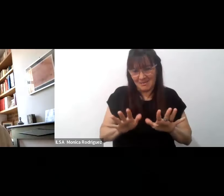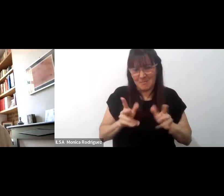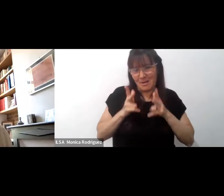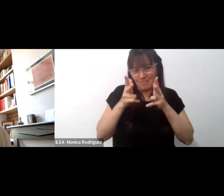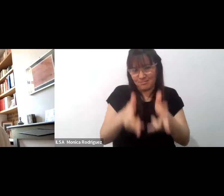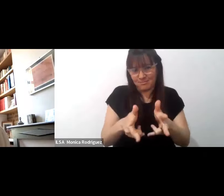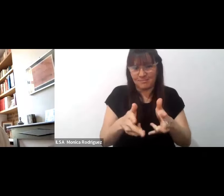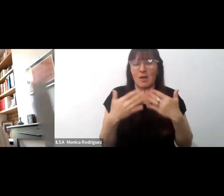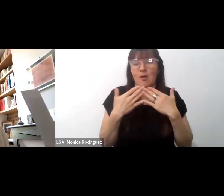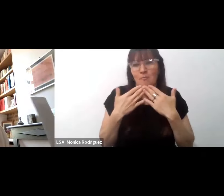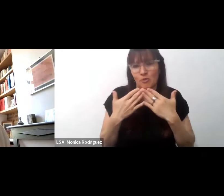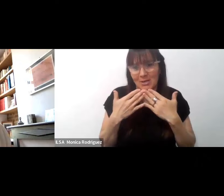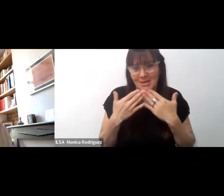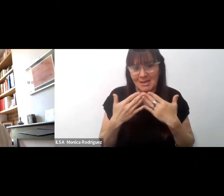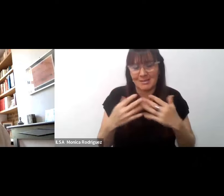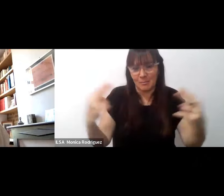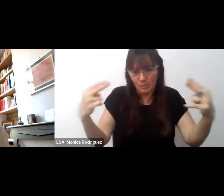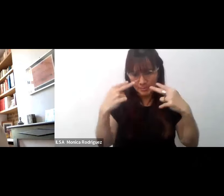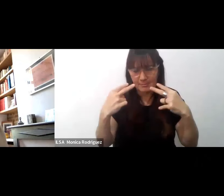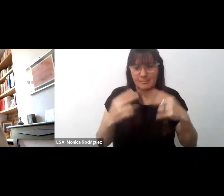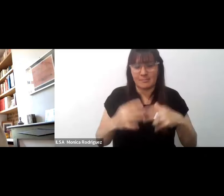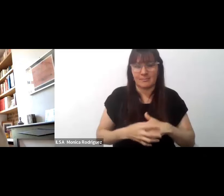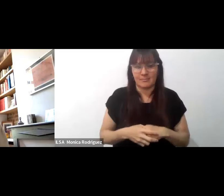muchas gracias por haberme escuchado.